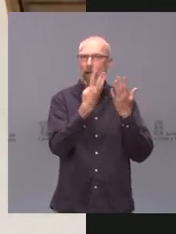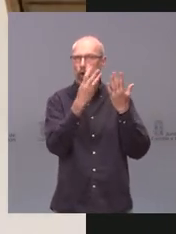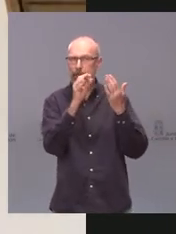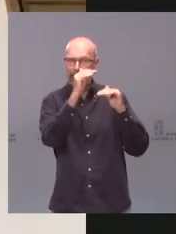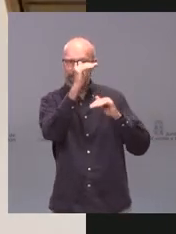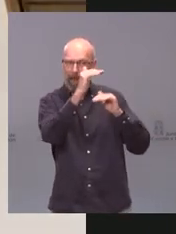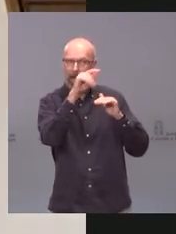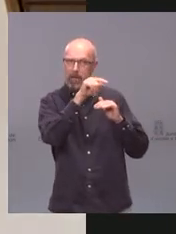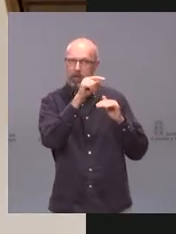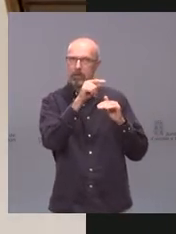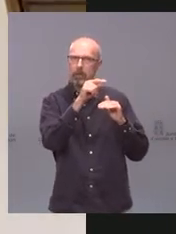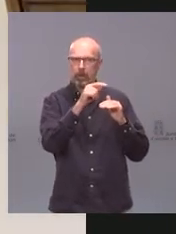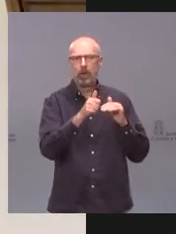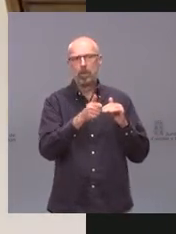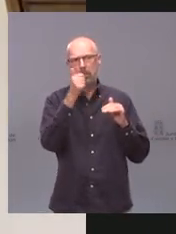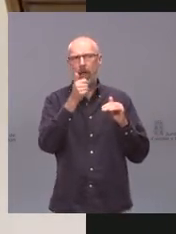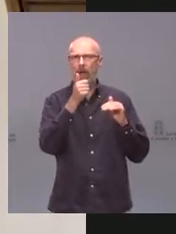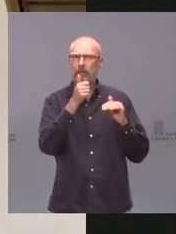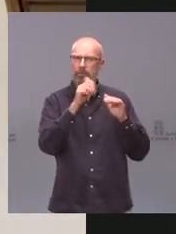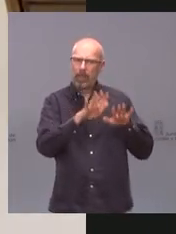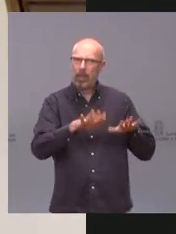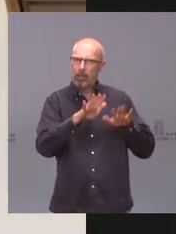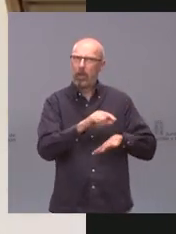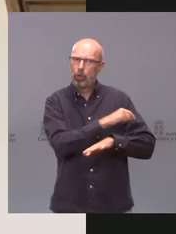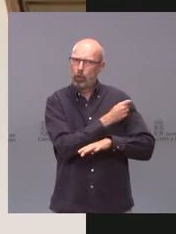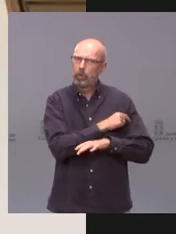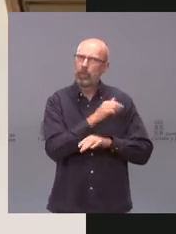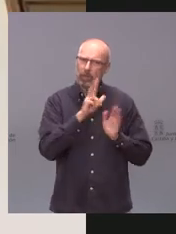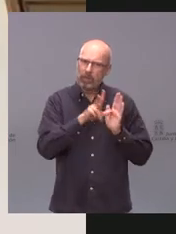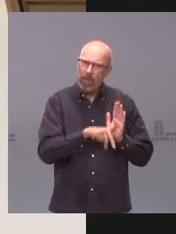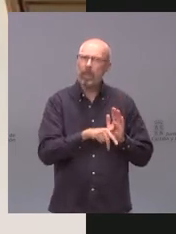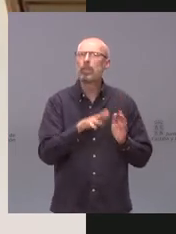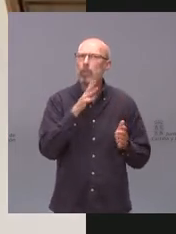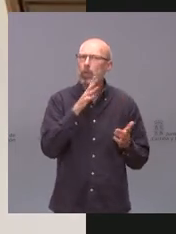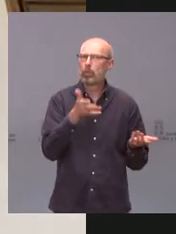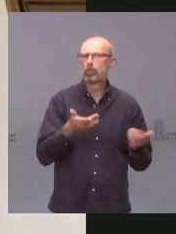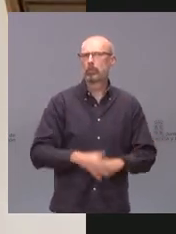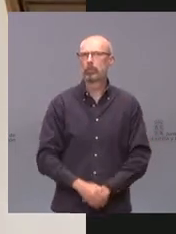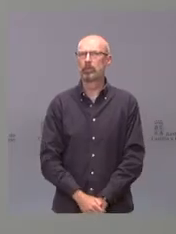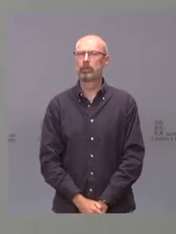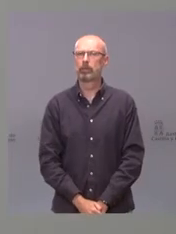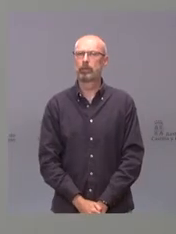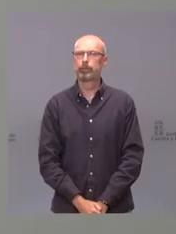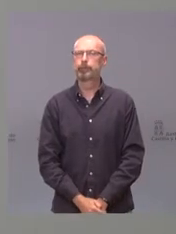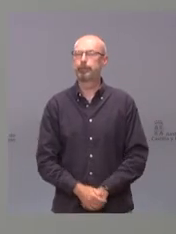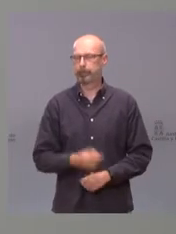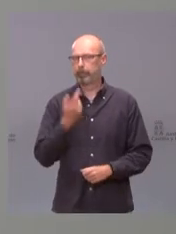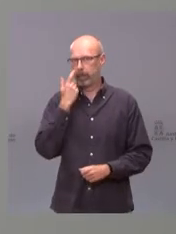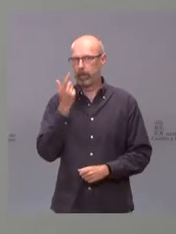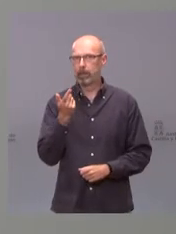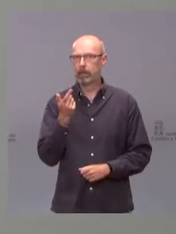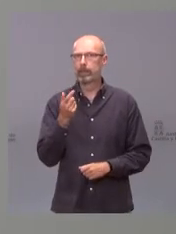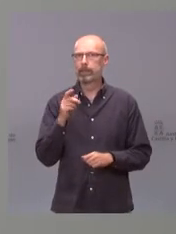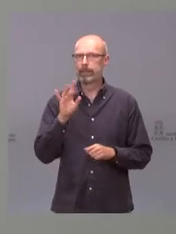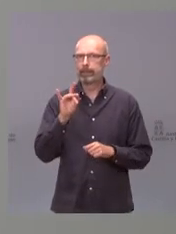que es donde puede ir más retrasada esa primera dosis. No sé cómo me podía decir al respecto. Es una pregunta